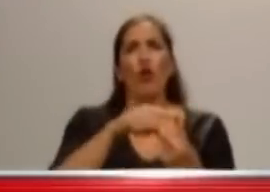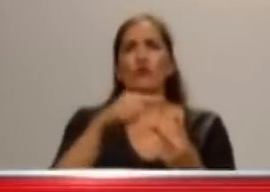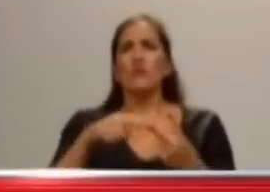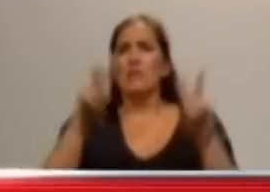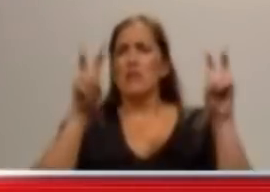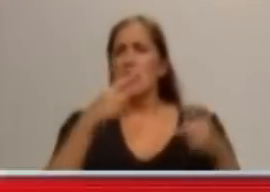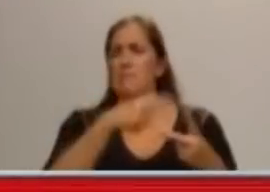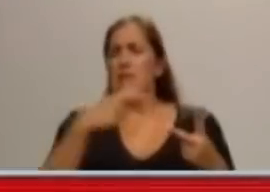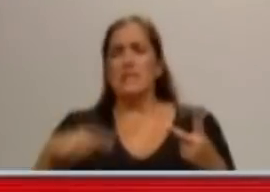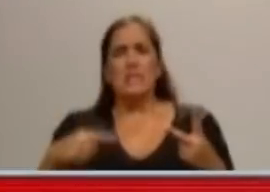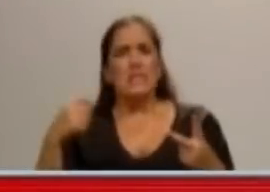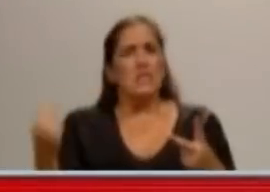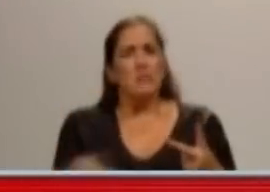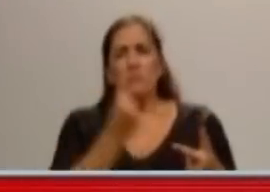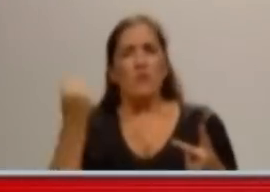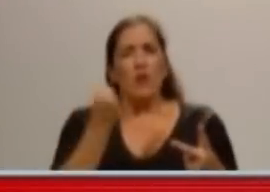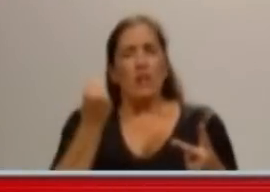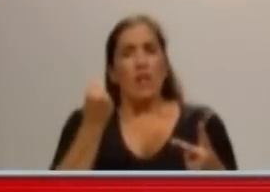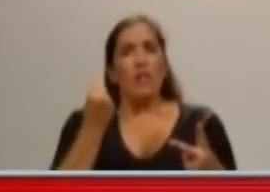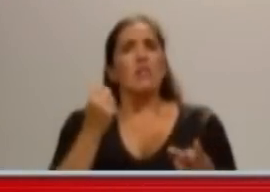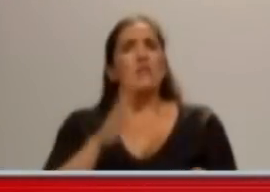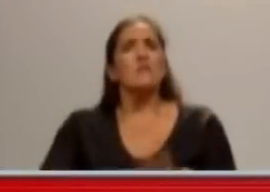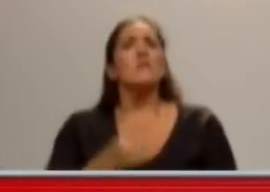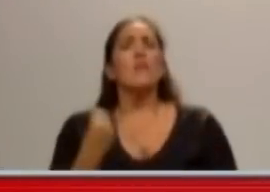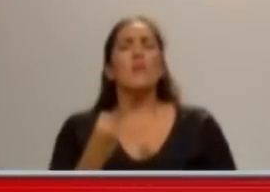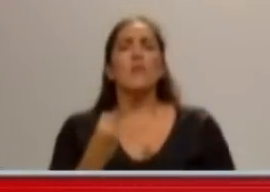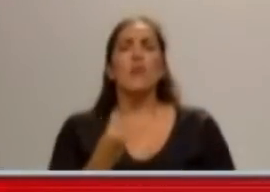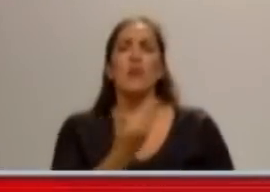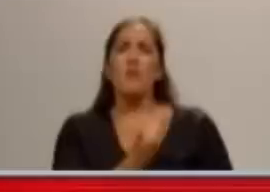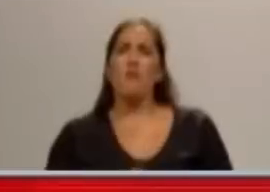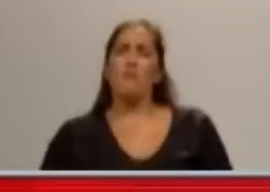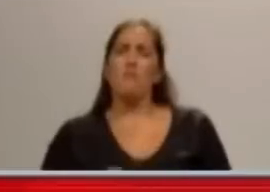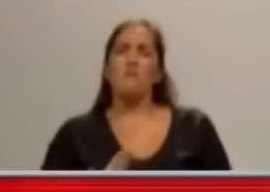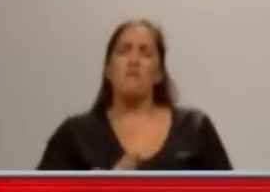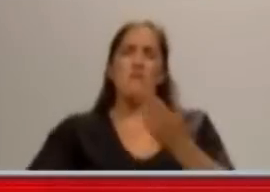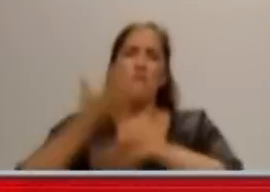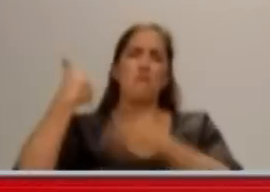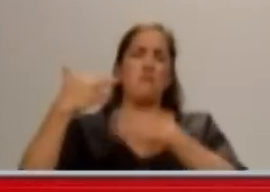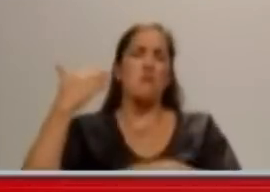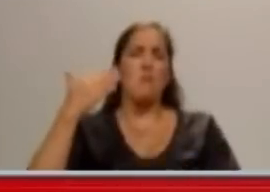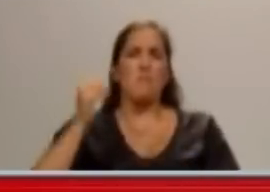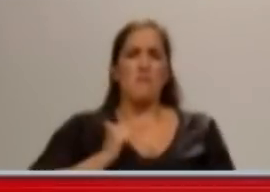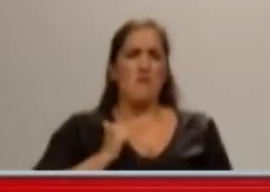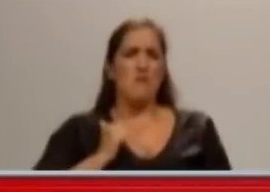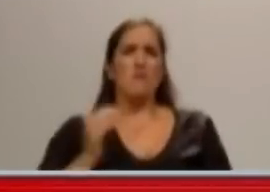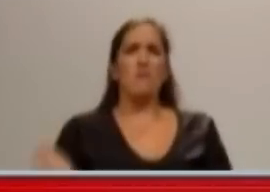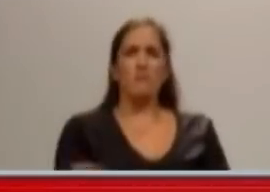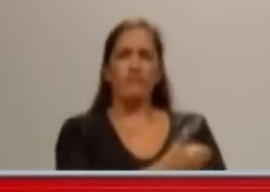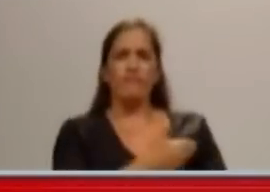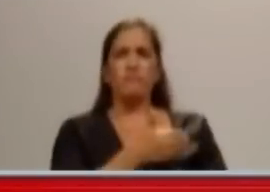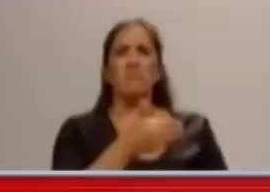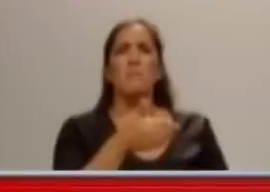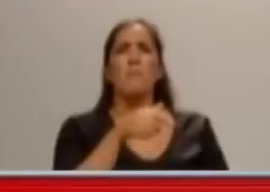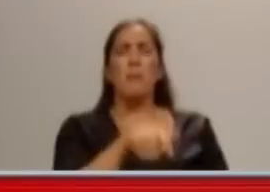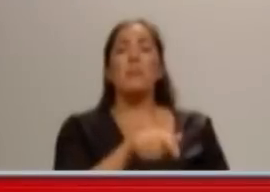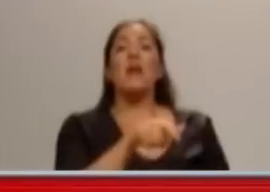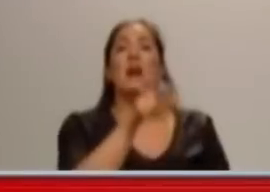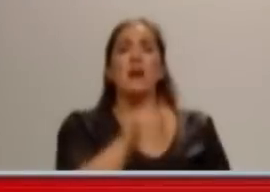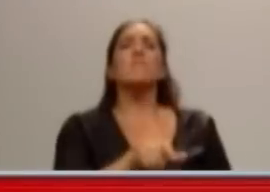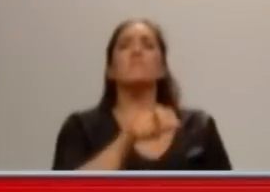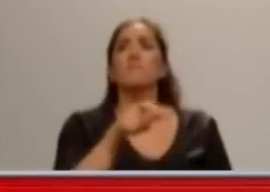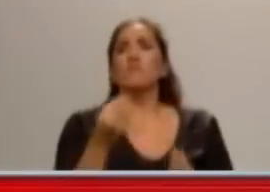punto tiene que ver, sí, con el único aspecto concreto de este larguísimo discurso al cual le sobraron muchísimos minutos,